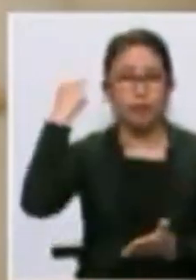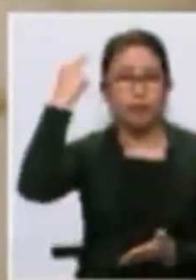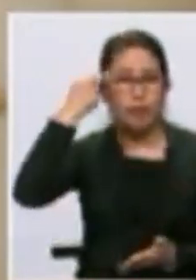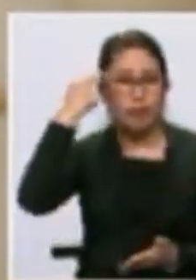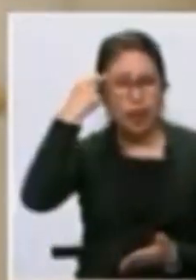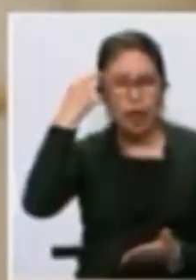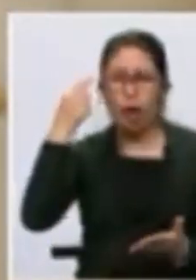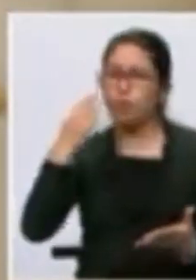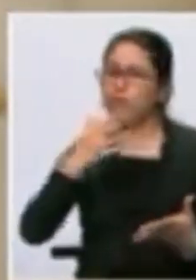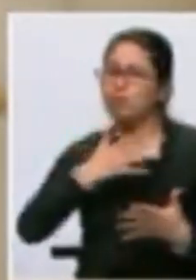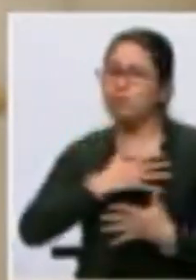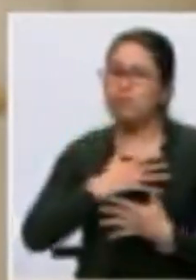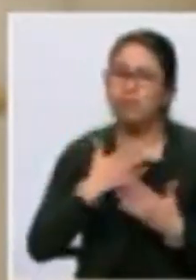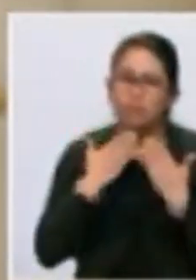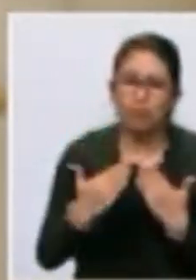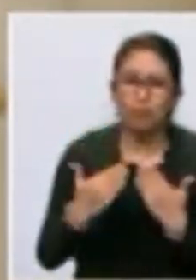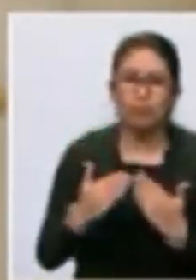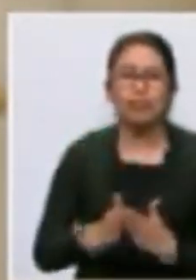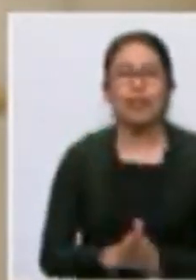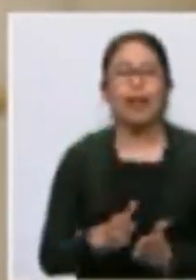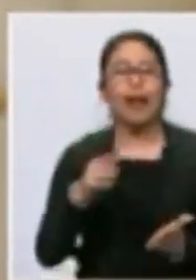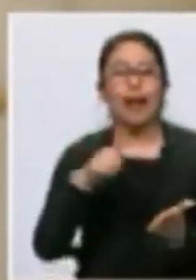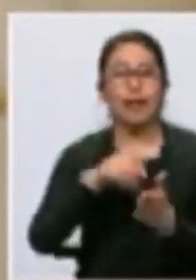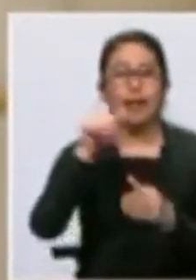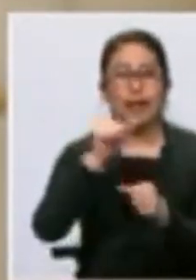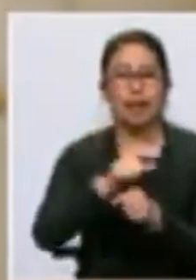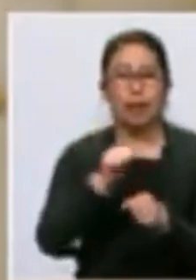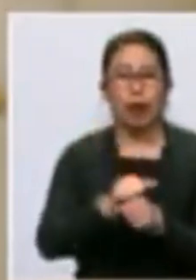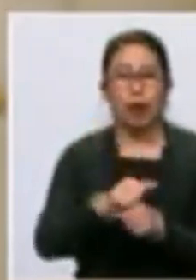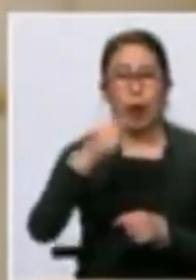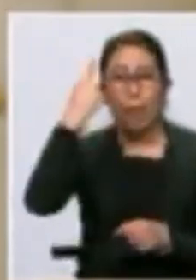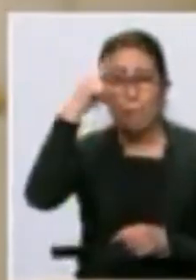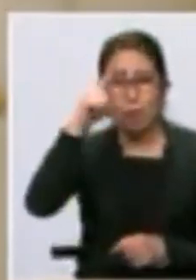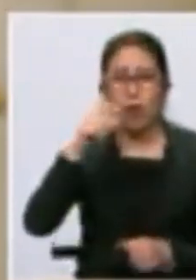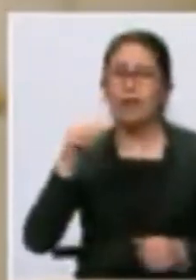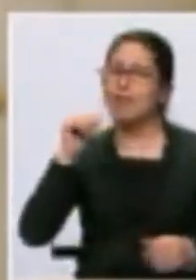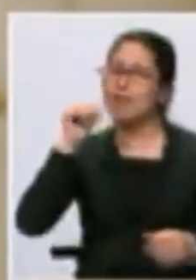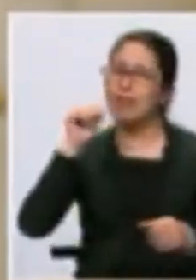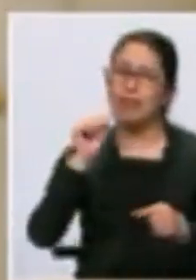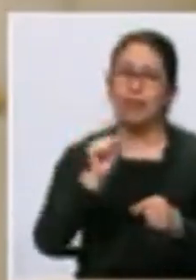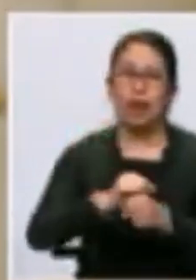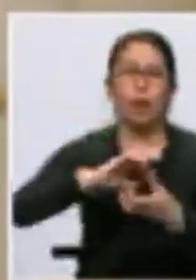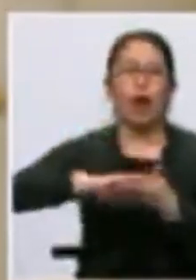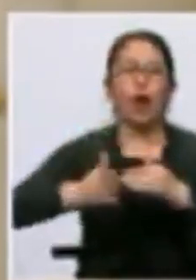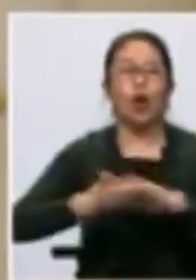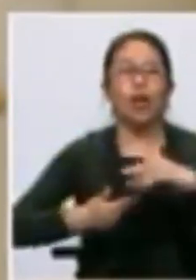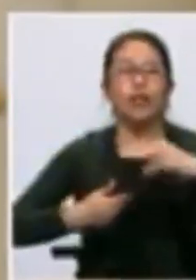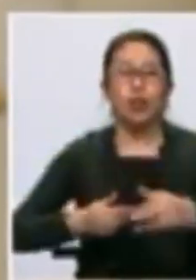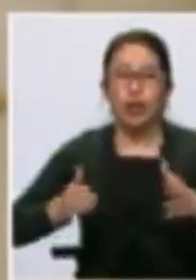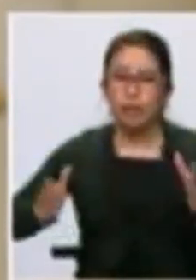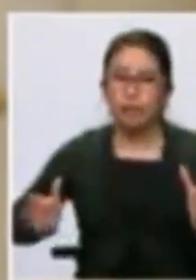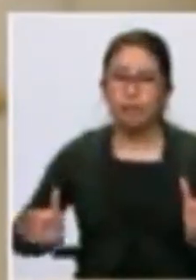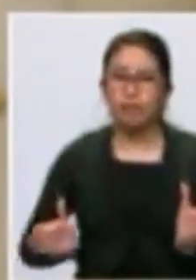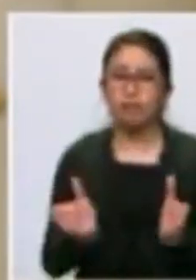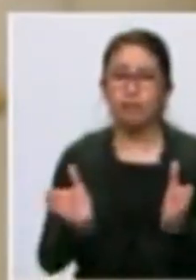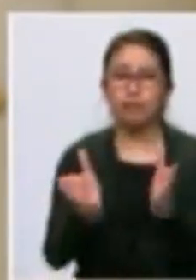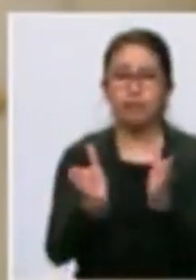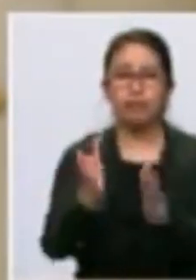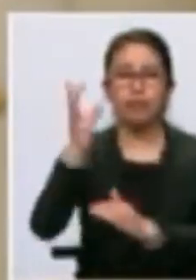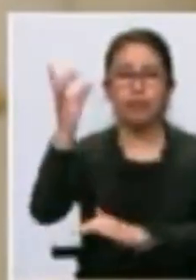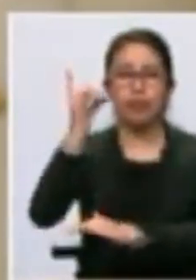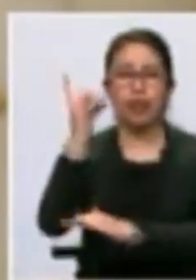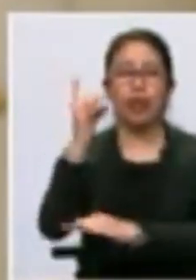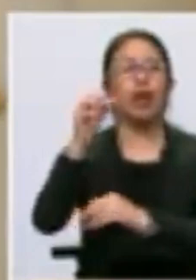está profundamente agradecido a este movimiento obrero por la gran misión histórica de impulsar el país hacia adelante